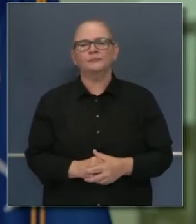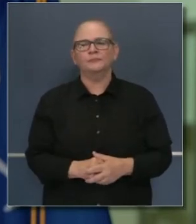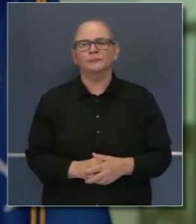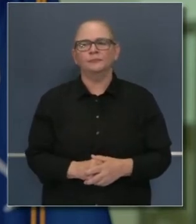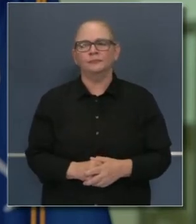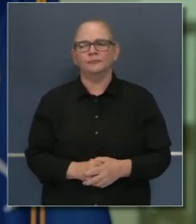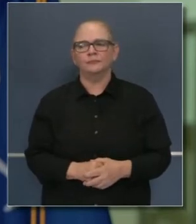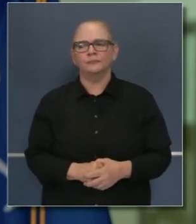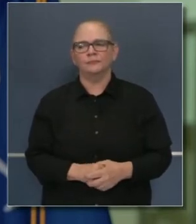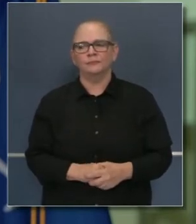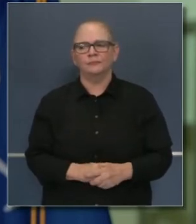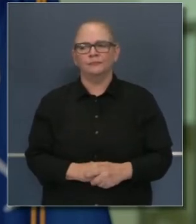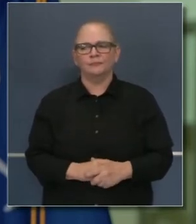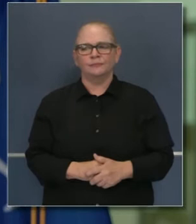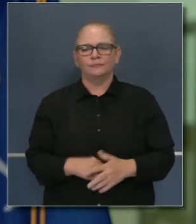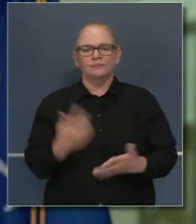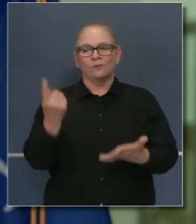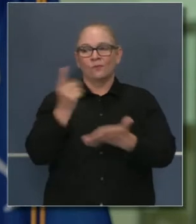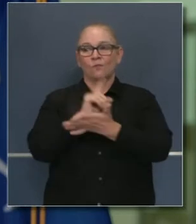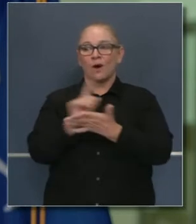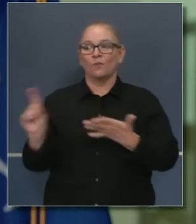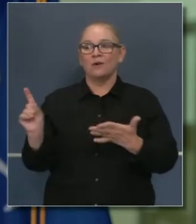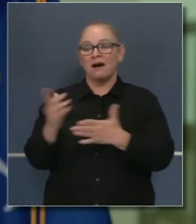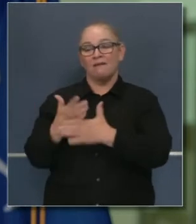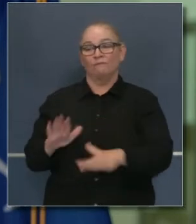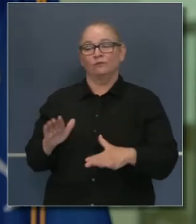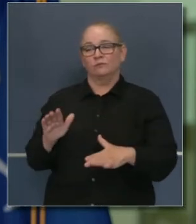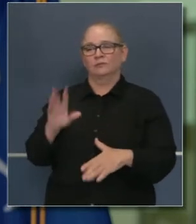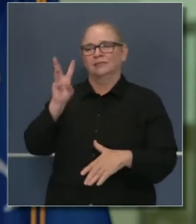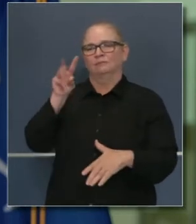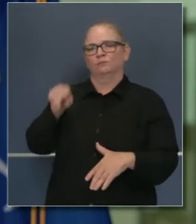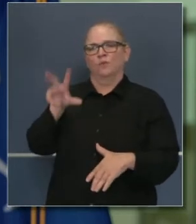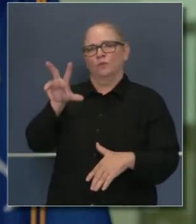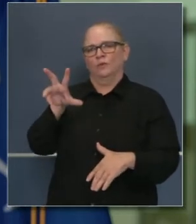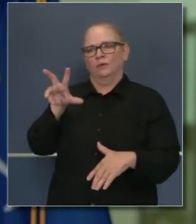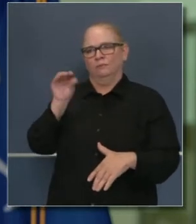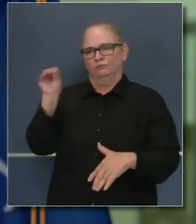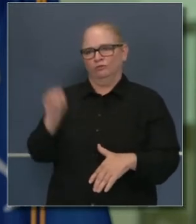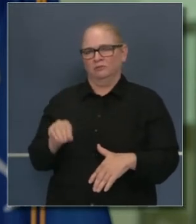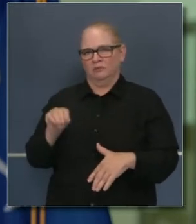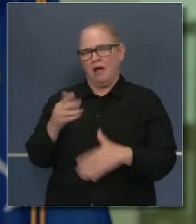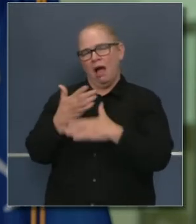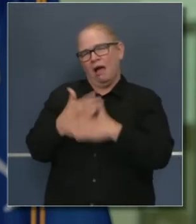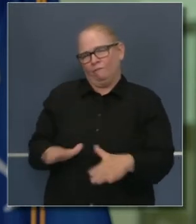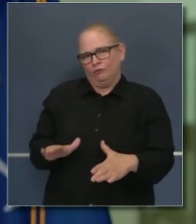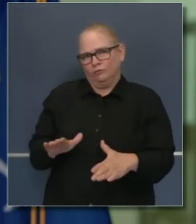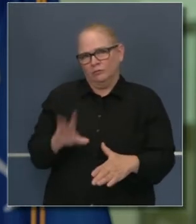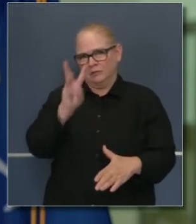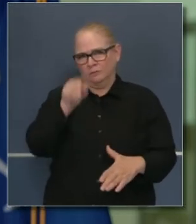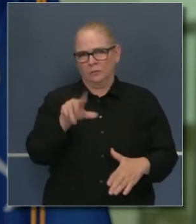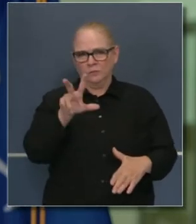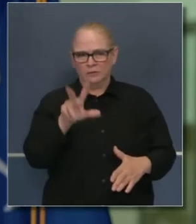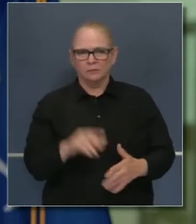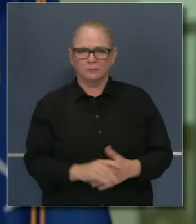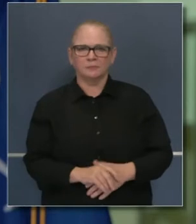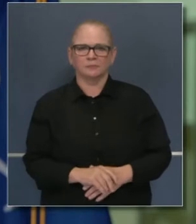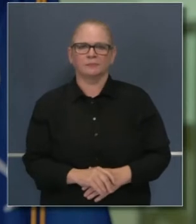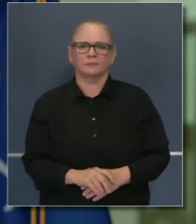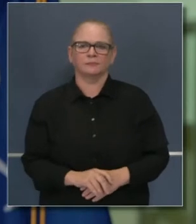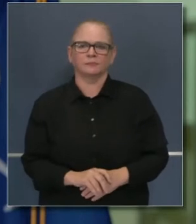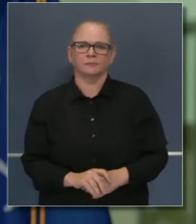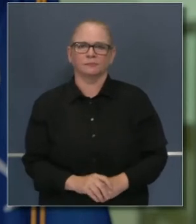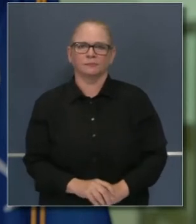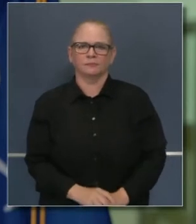el comentario en cuanto a la tasa de positividad de 7 días, es 6,3%. 6,3% de positividad